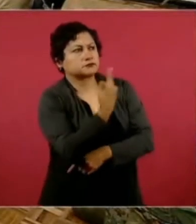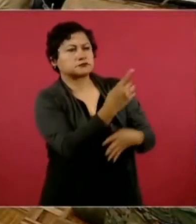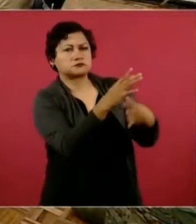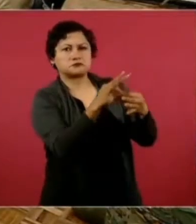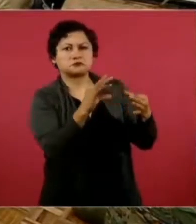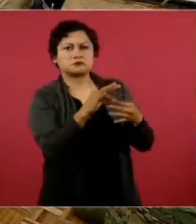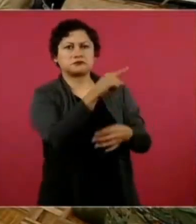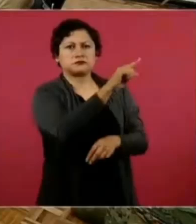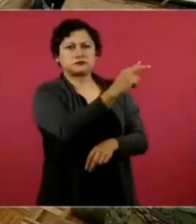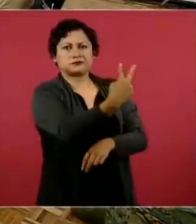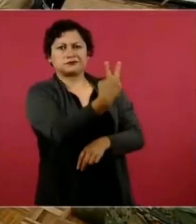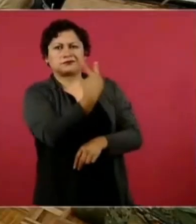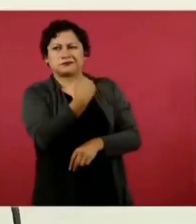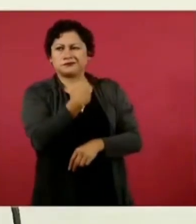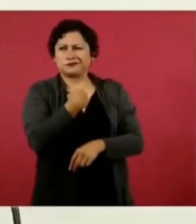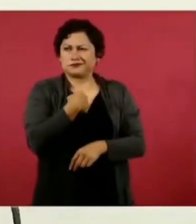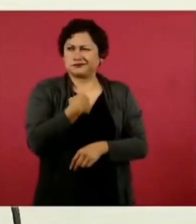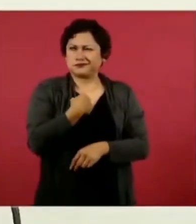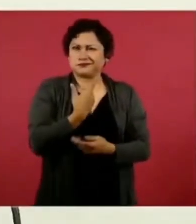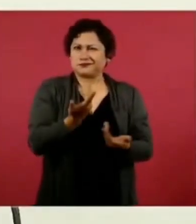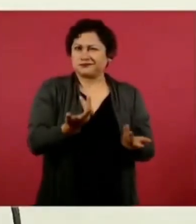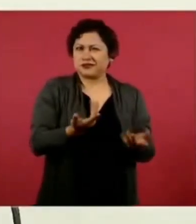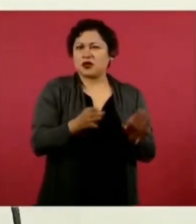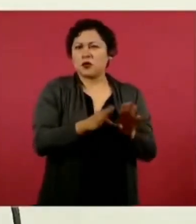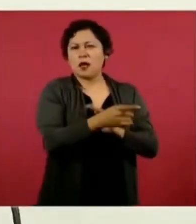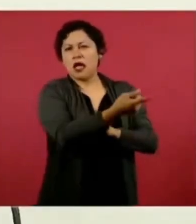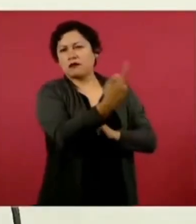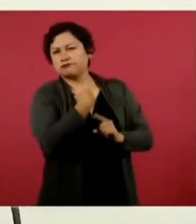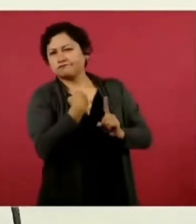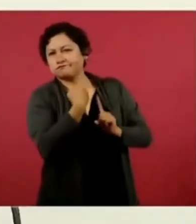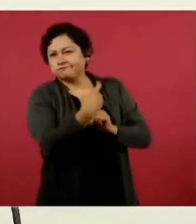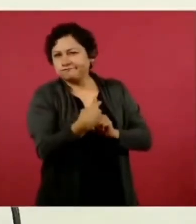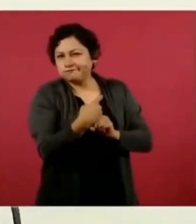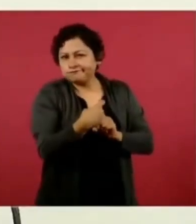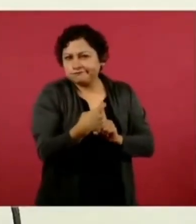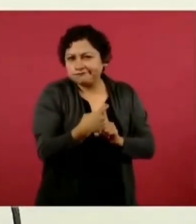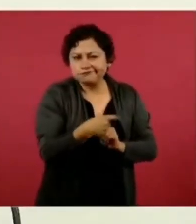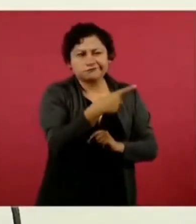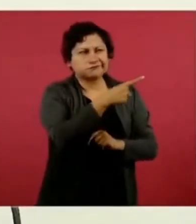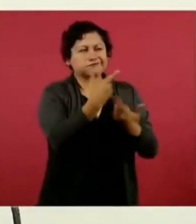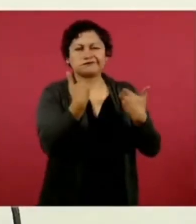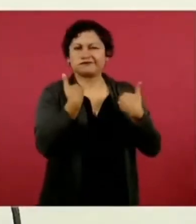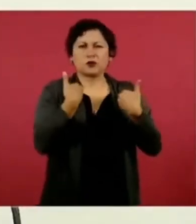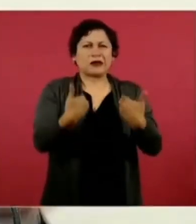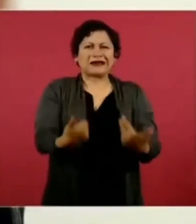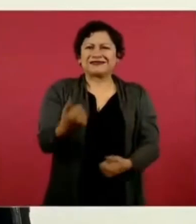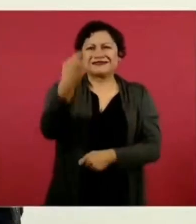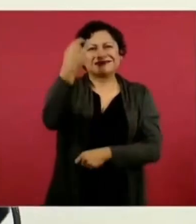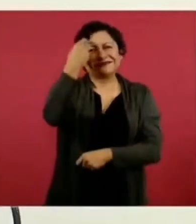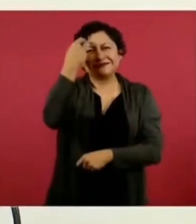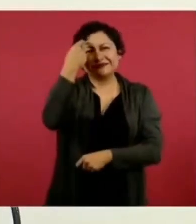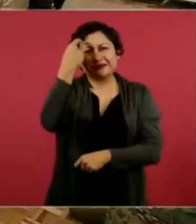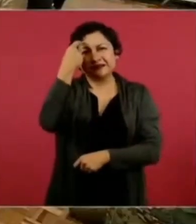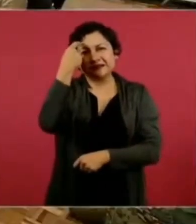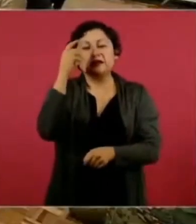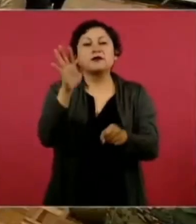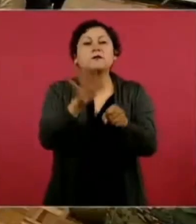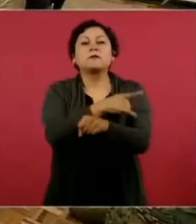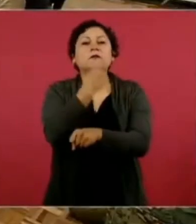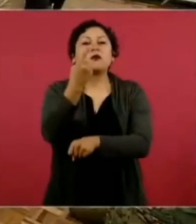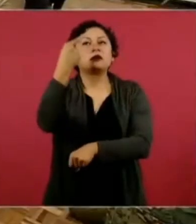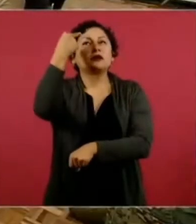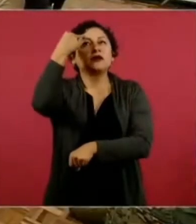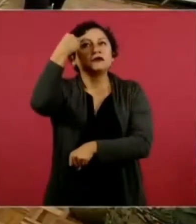Se ríen, se burlan y otros no lo entienden. ¿Por qué?, porque son concepciones